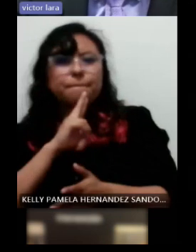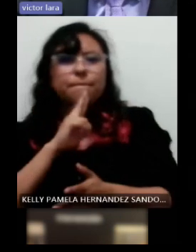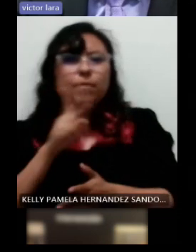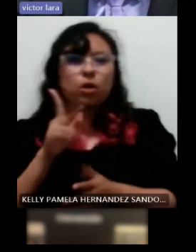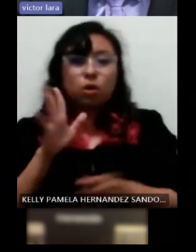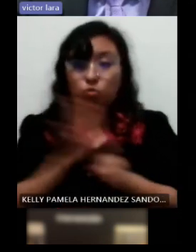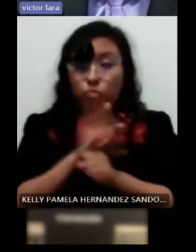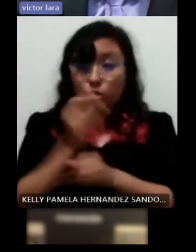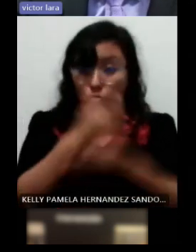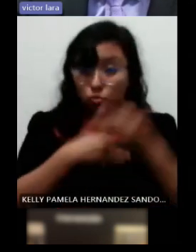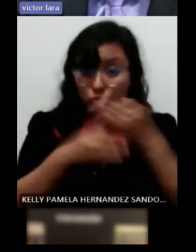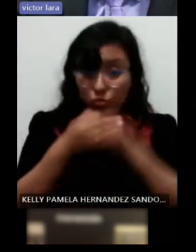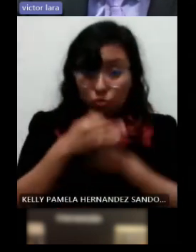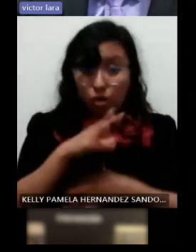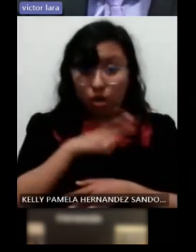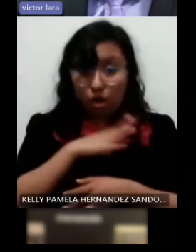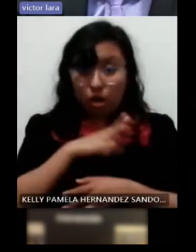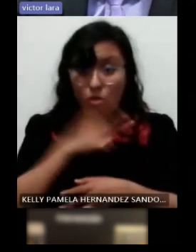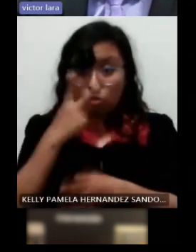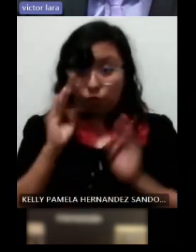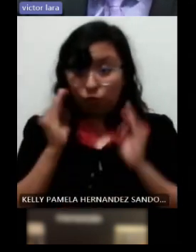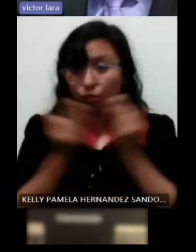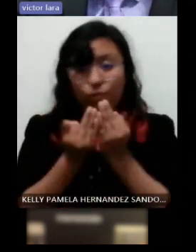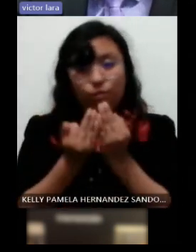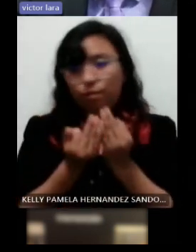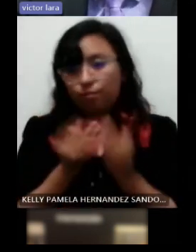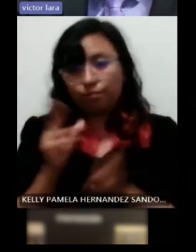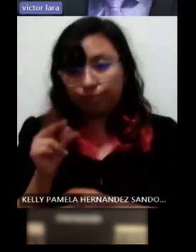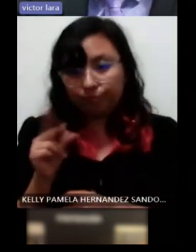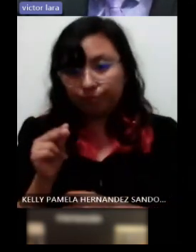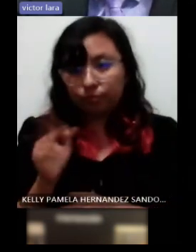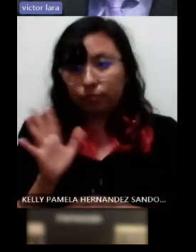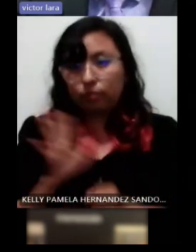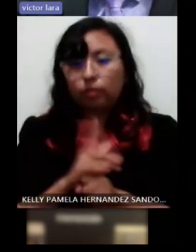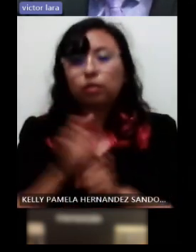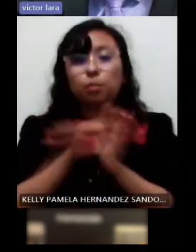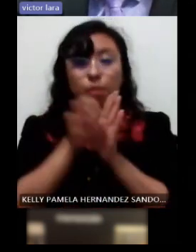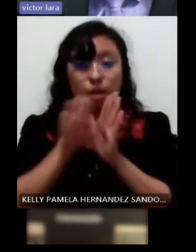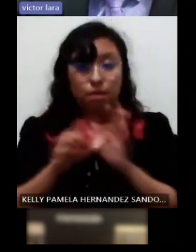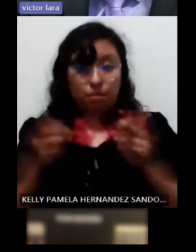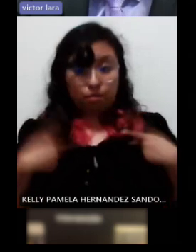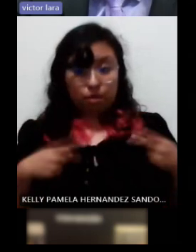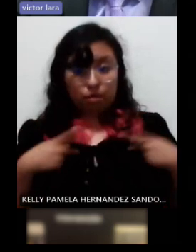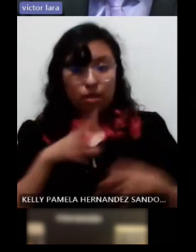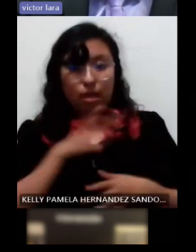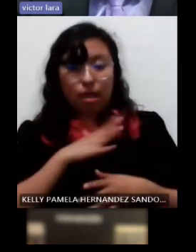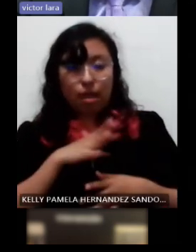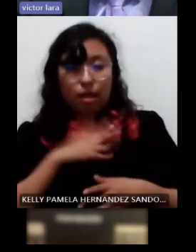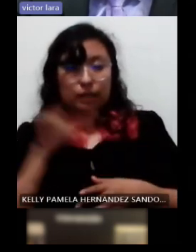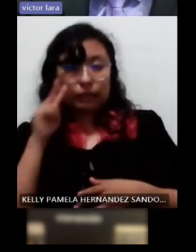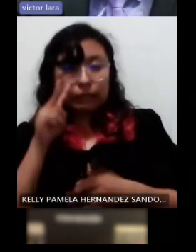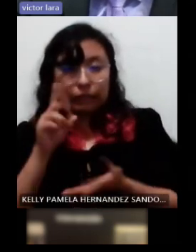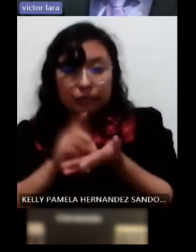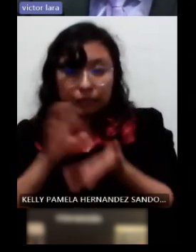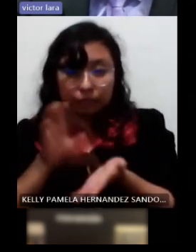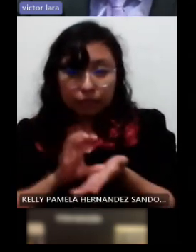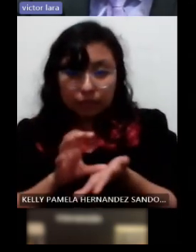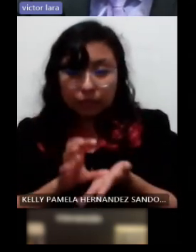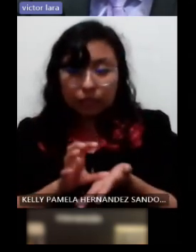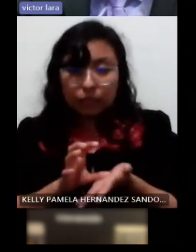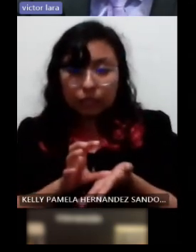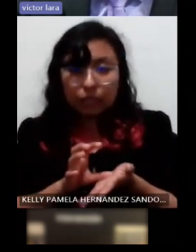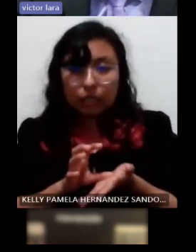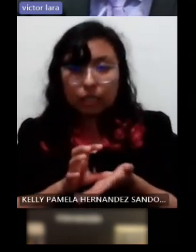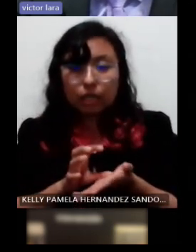dimensión a que me refiero con esto la mayoría de personas que presentan una limitante visual se darán cuenta que tienen